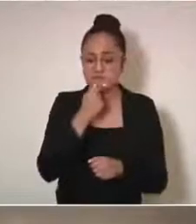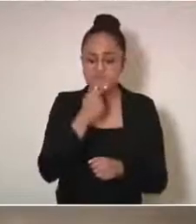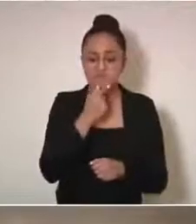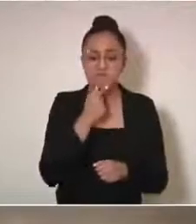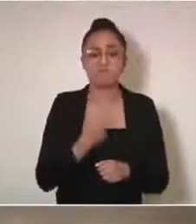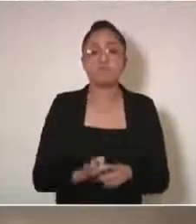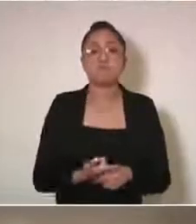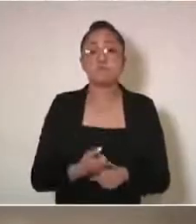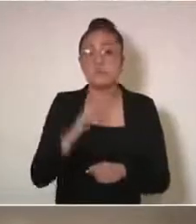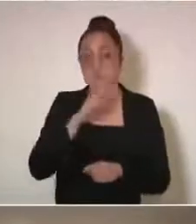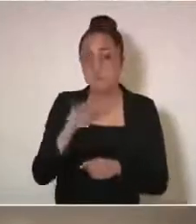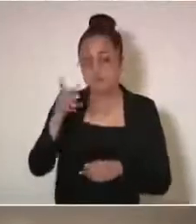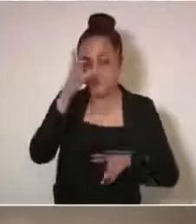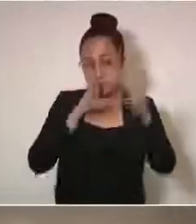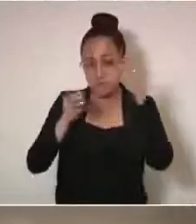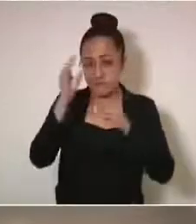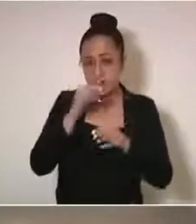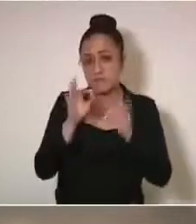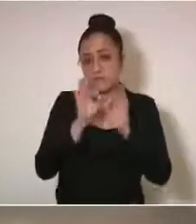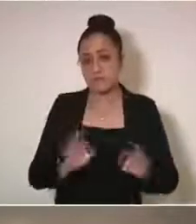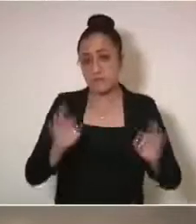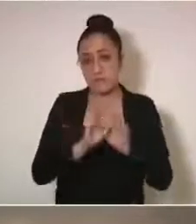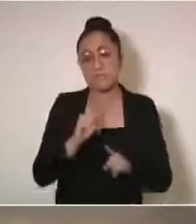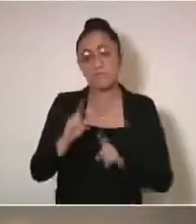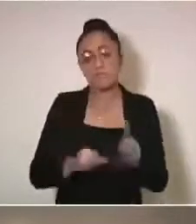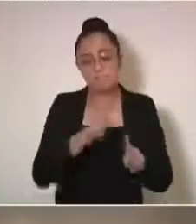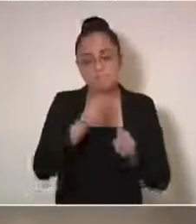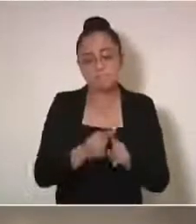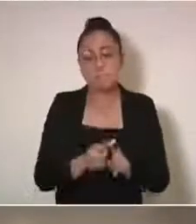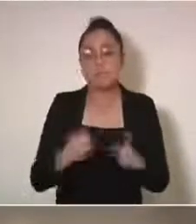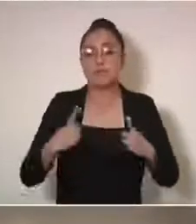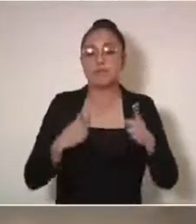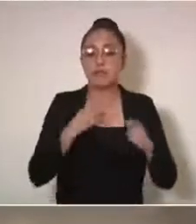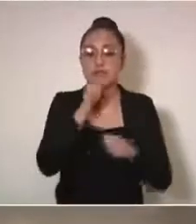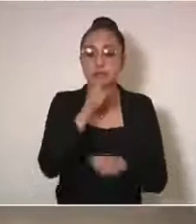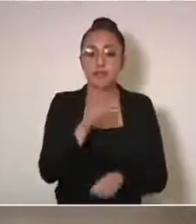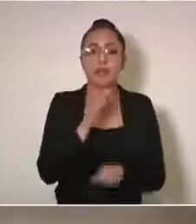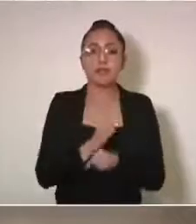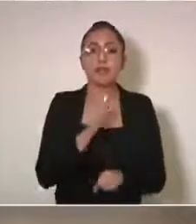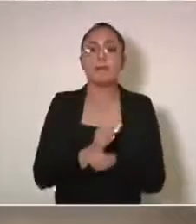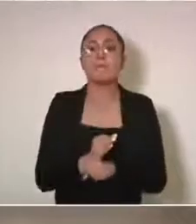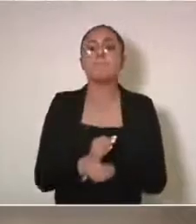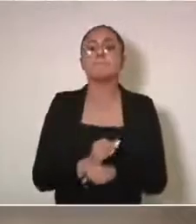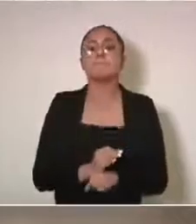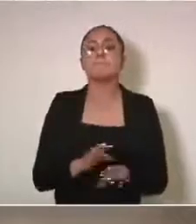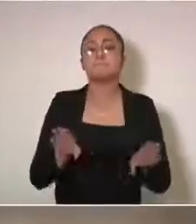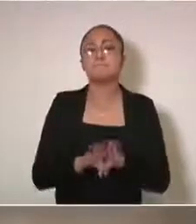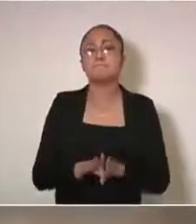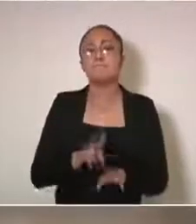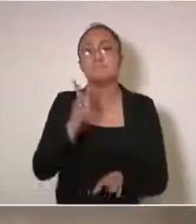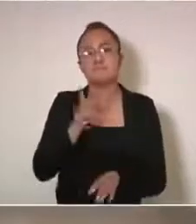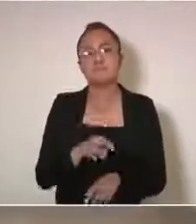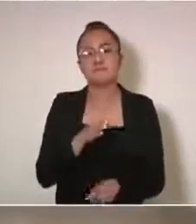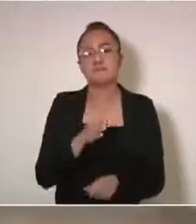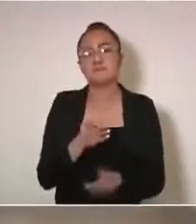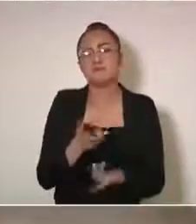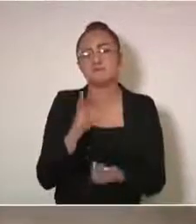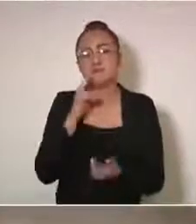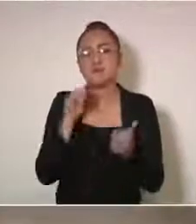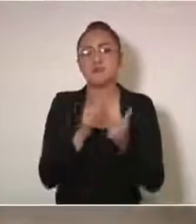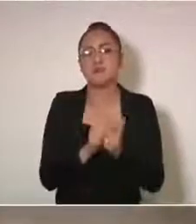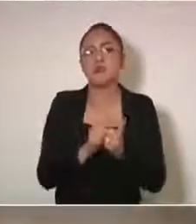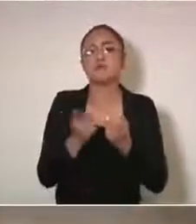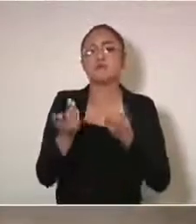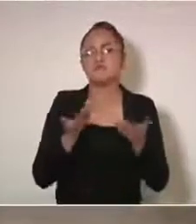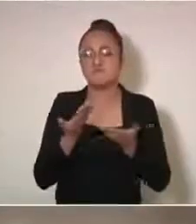priorizar aprendizajes fundamentales, favorecer lo que más se adolece en este momento que tiene que ver con la